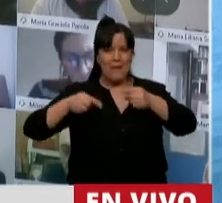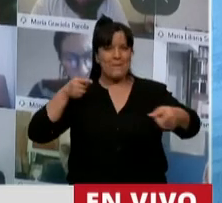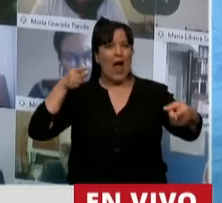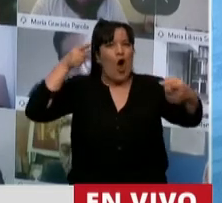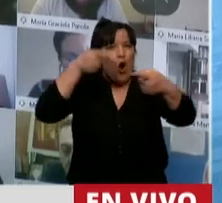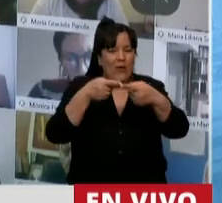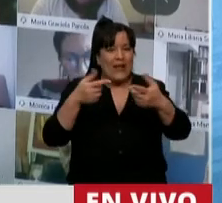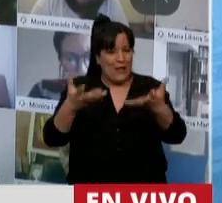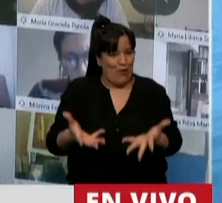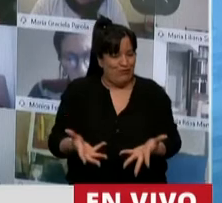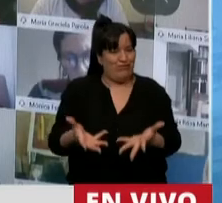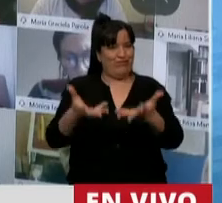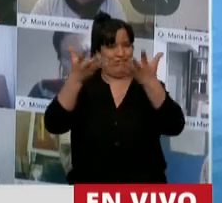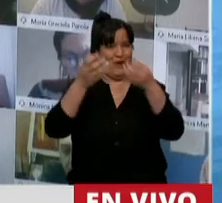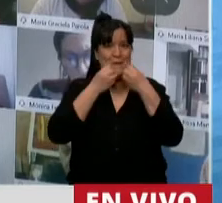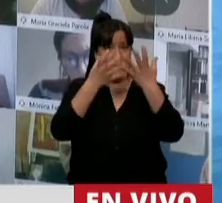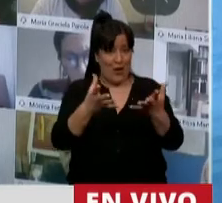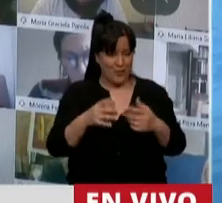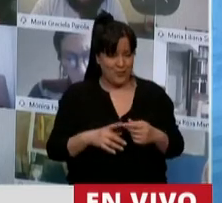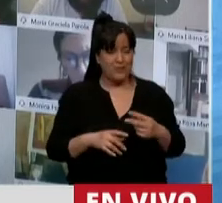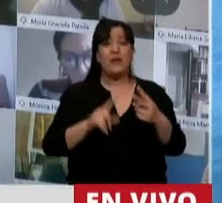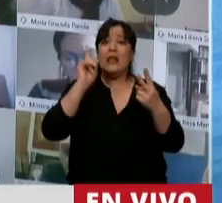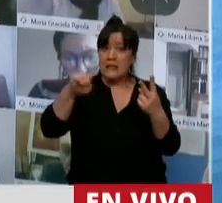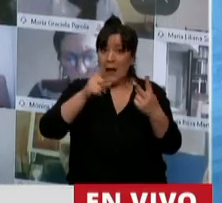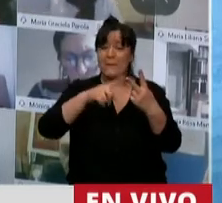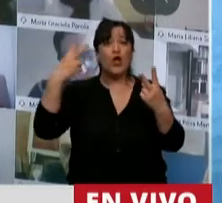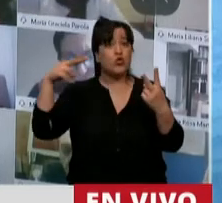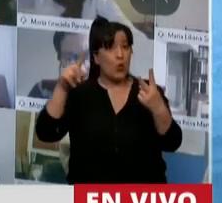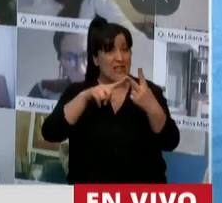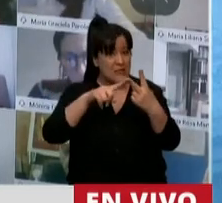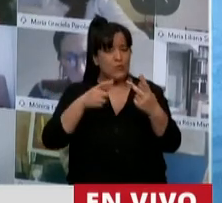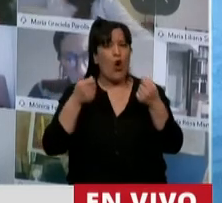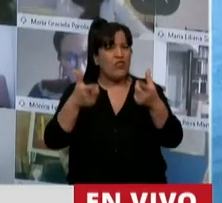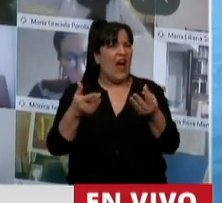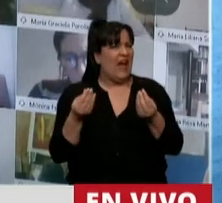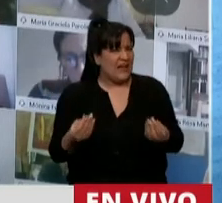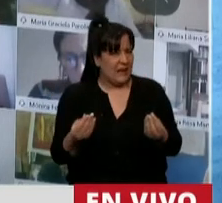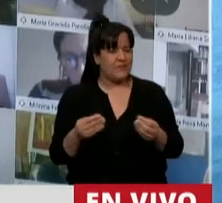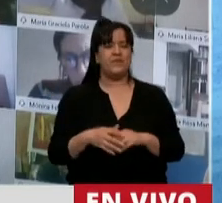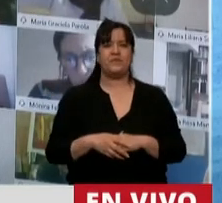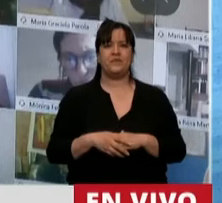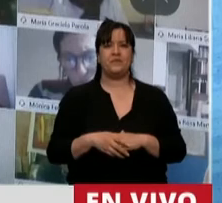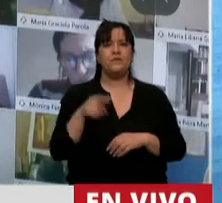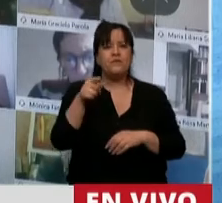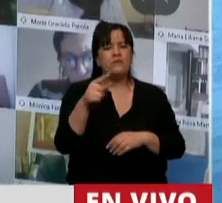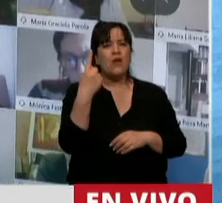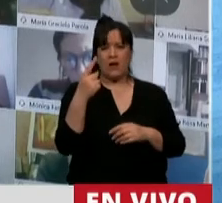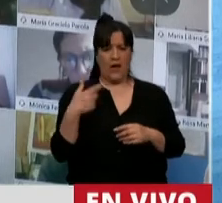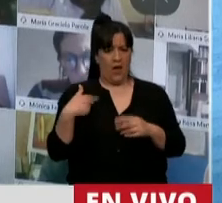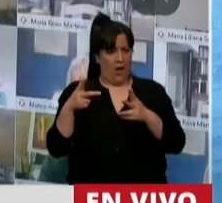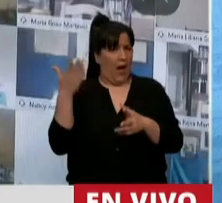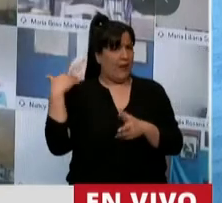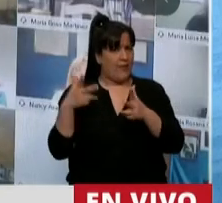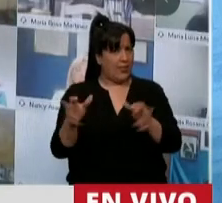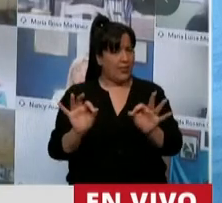poco de crecer. Pero además de todo, el turismo también contribuye a un eje que no se ha mencionado,